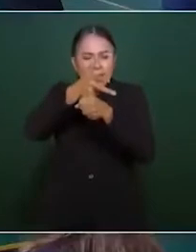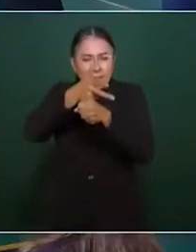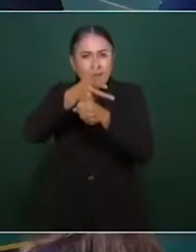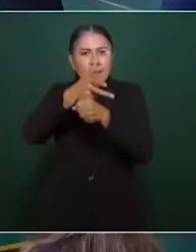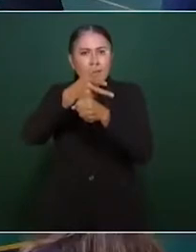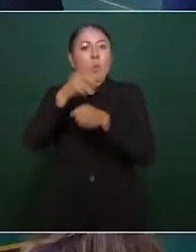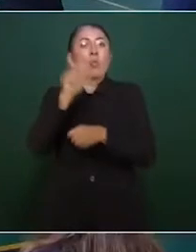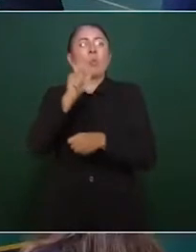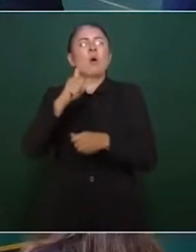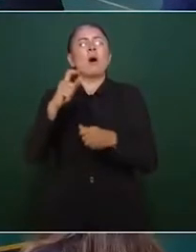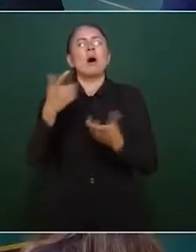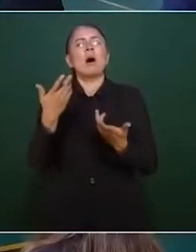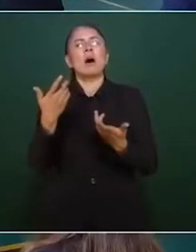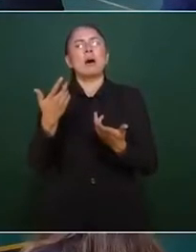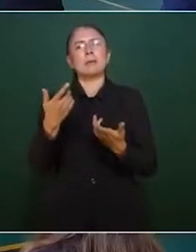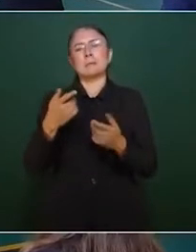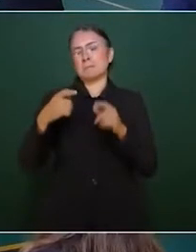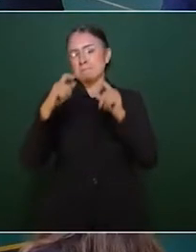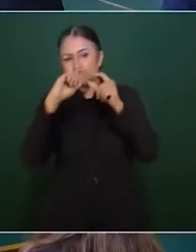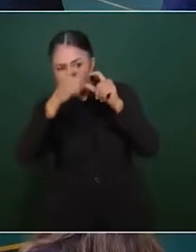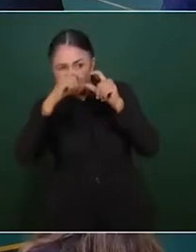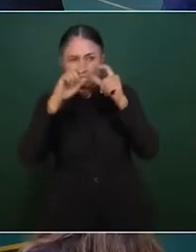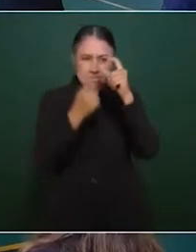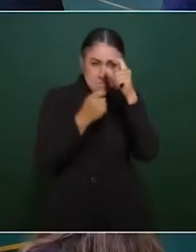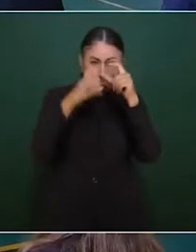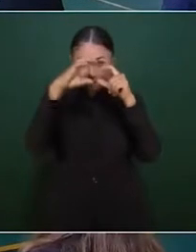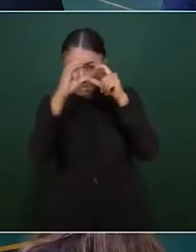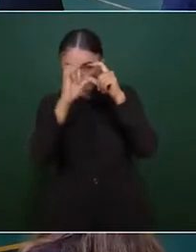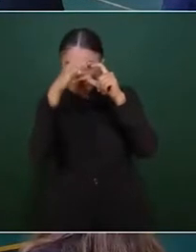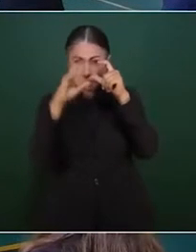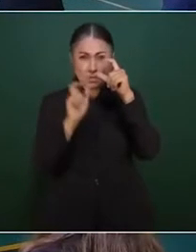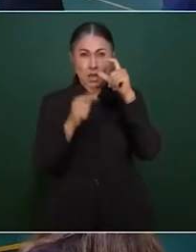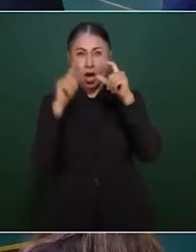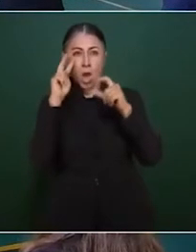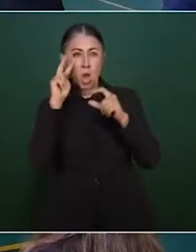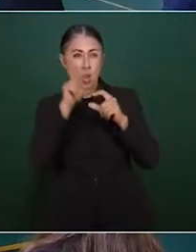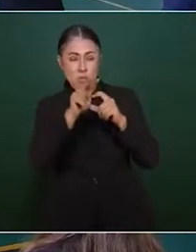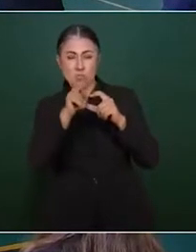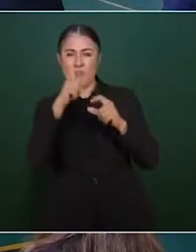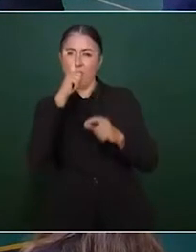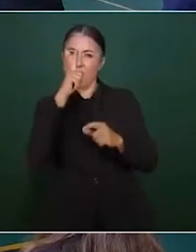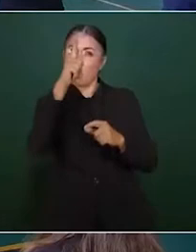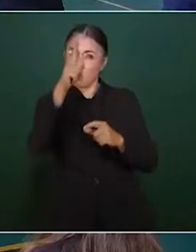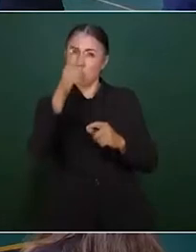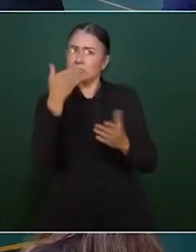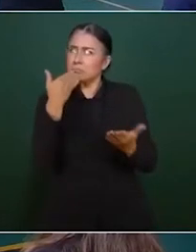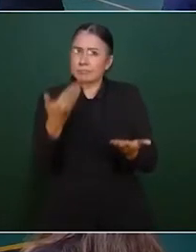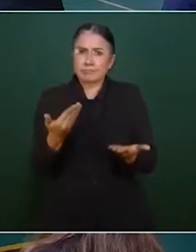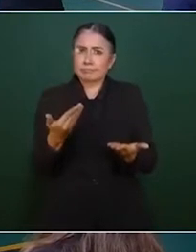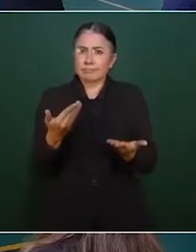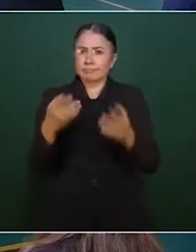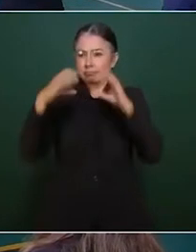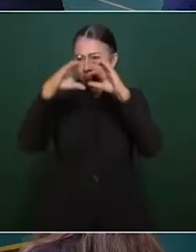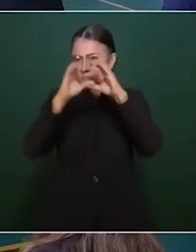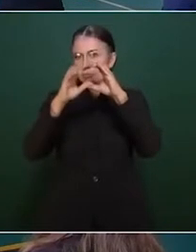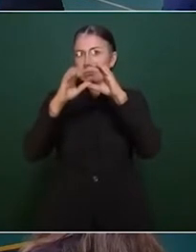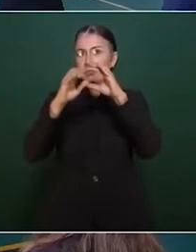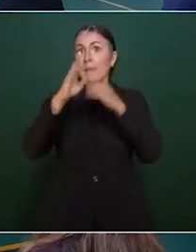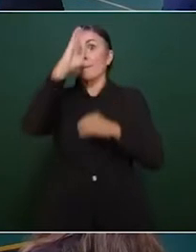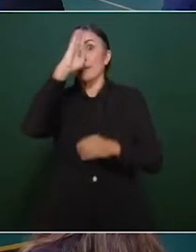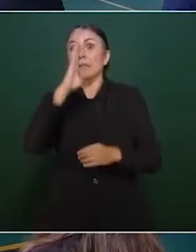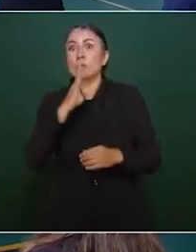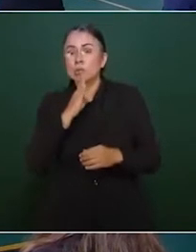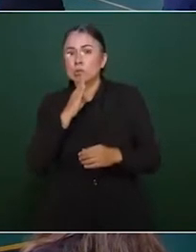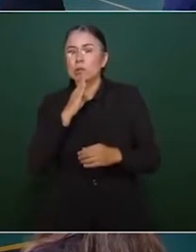en modo manual, el usuario puede elegir cuánta luz desea ver. Al ponerlo frente a una cámara a medio día en modo